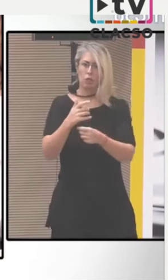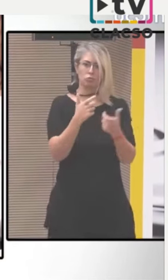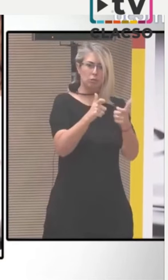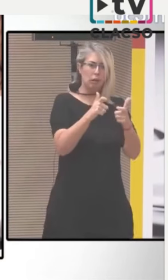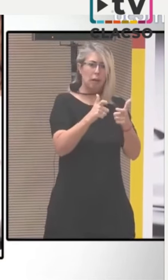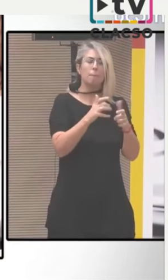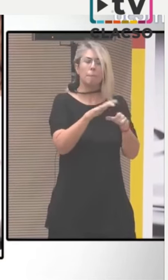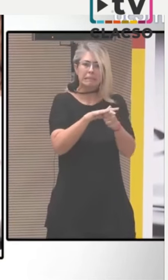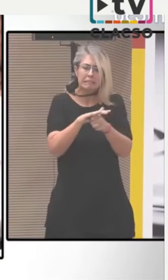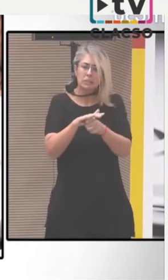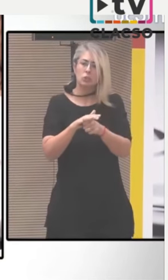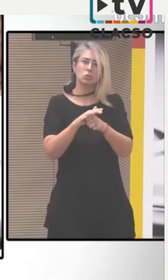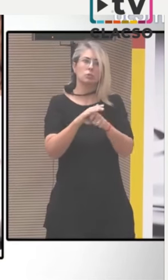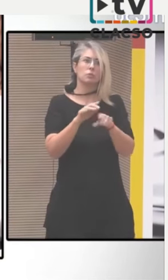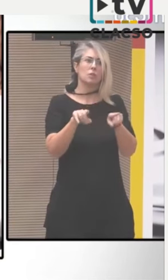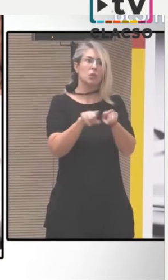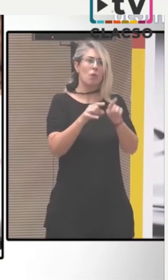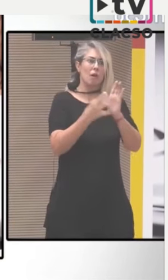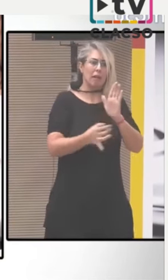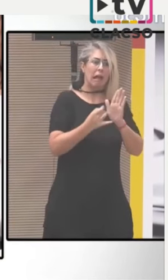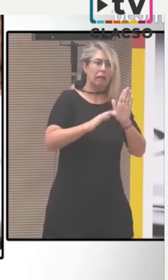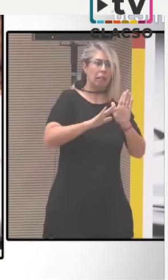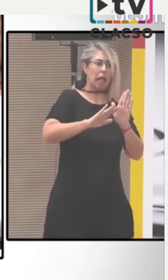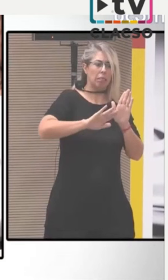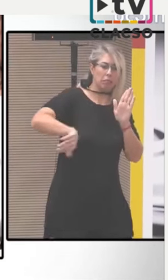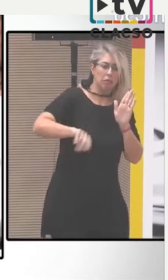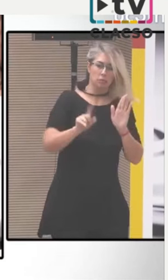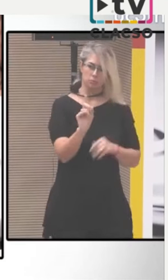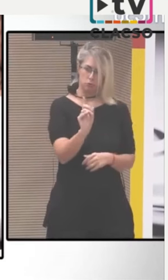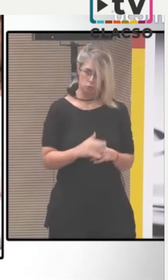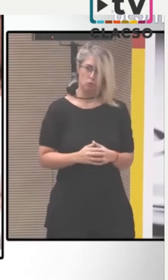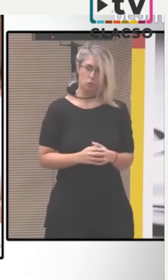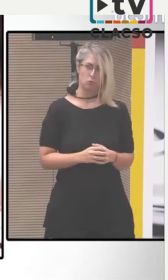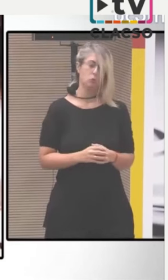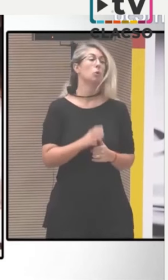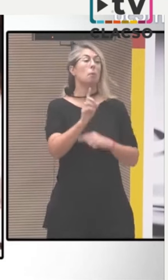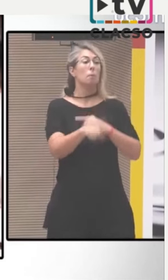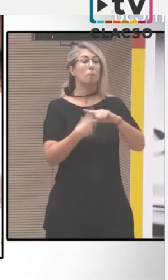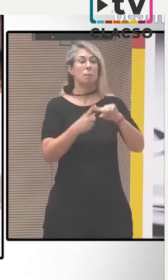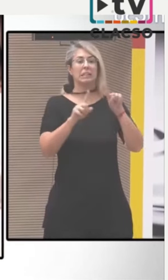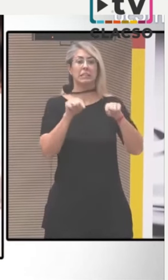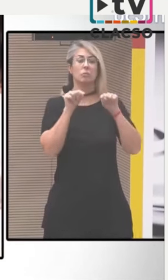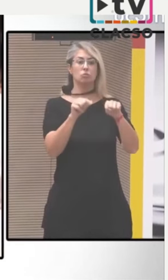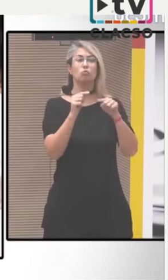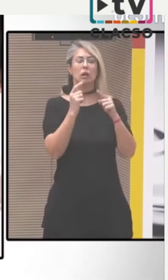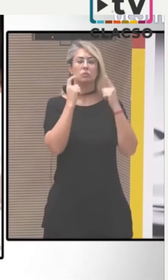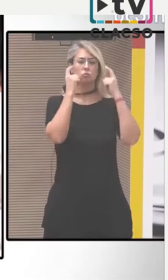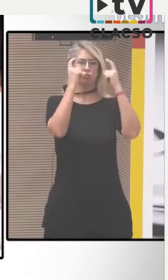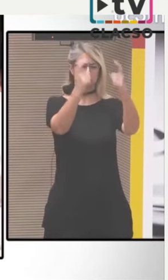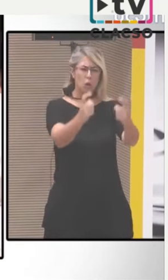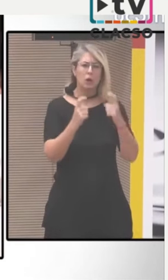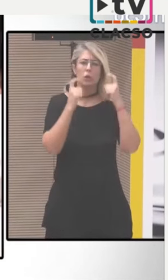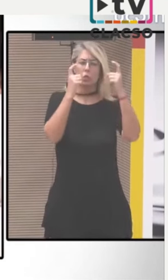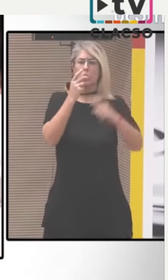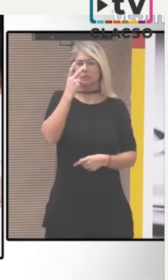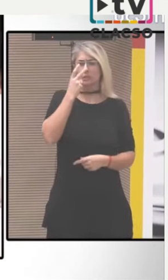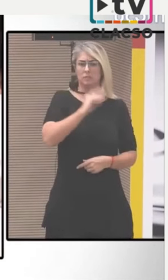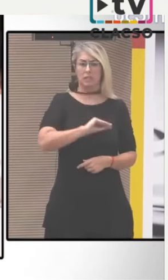económica y social, en el fortalecimiento de las instituciones democráticas, en